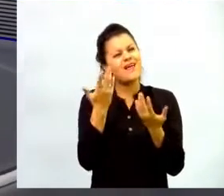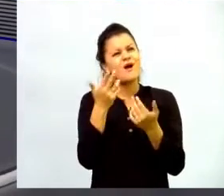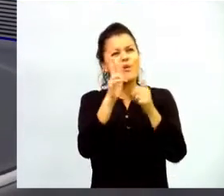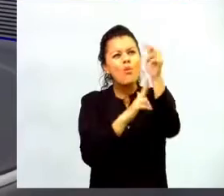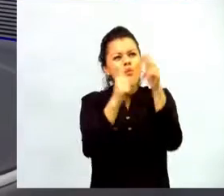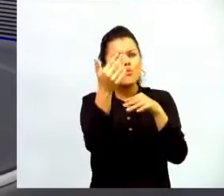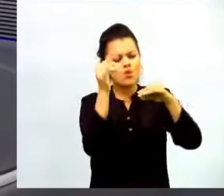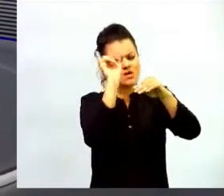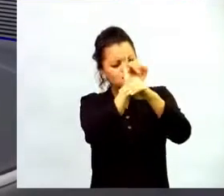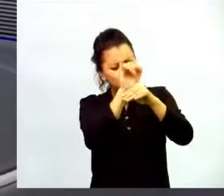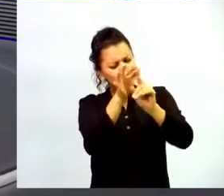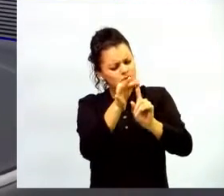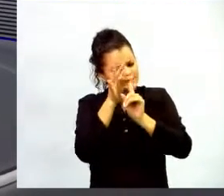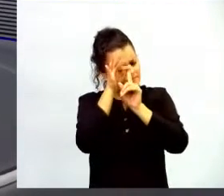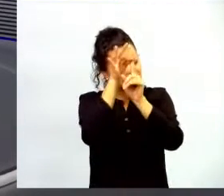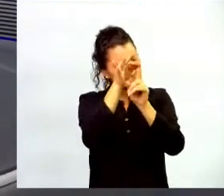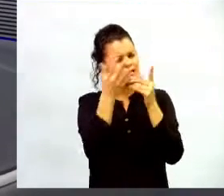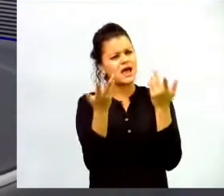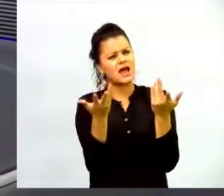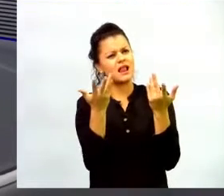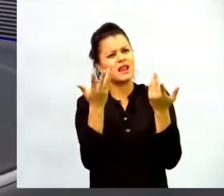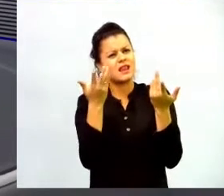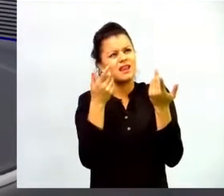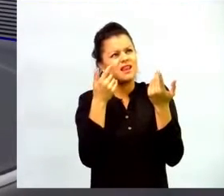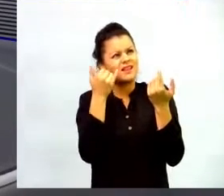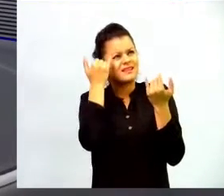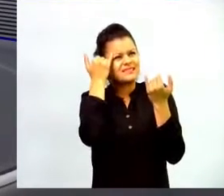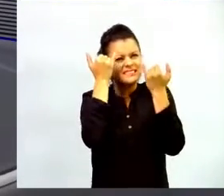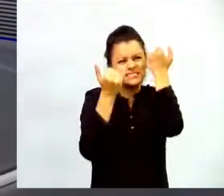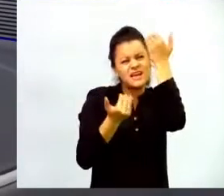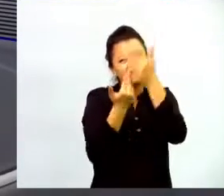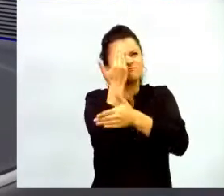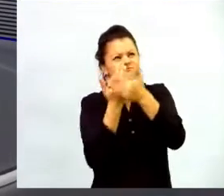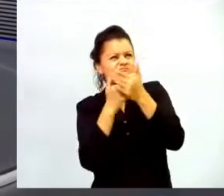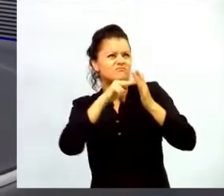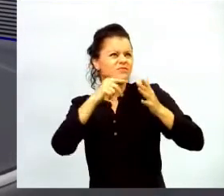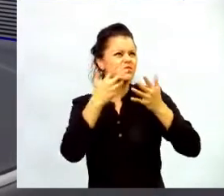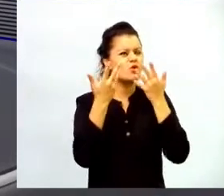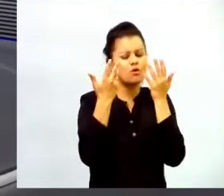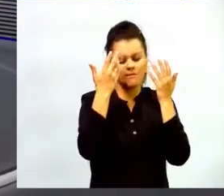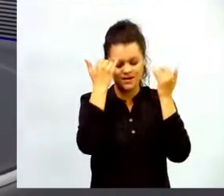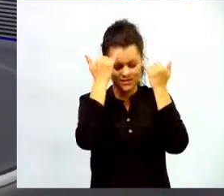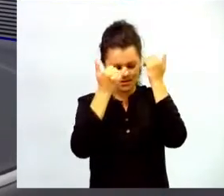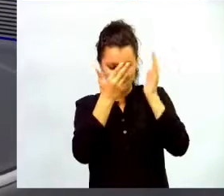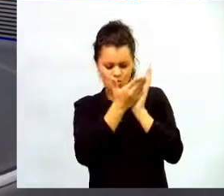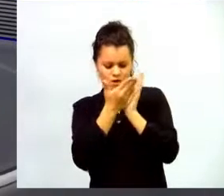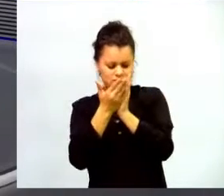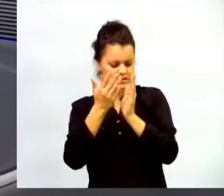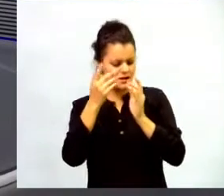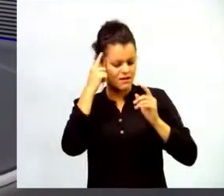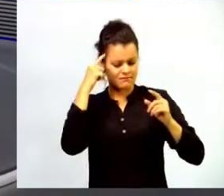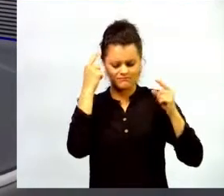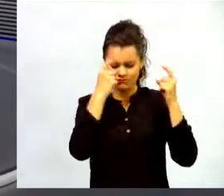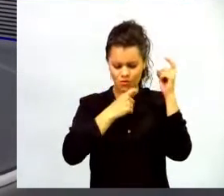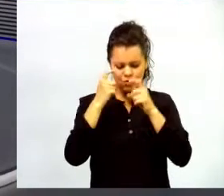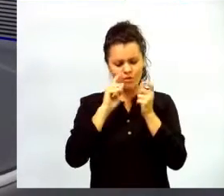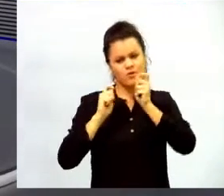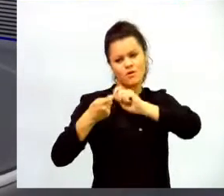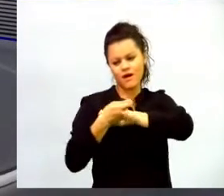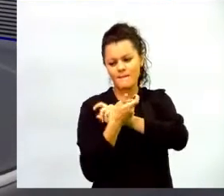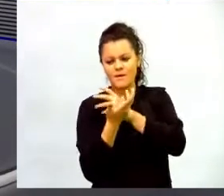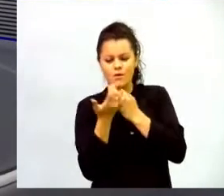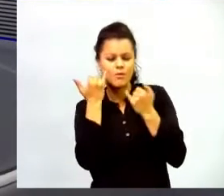sucedieran varias cosas, donde sucedieran de verdad innovaciones disruptivas que pudieran cambiar la forma de educarse en el país. Germán,